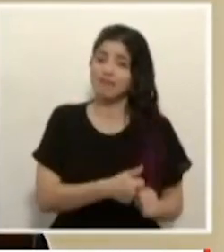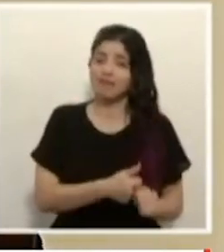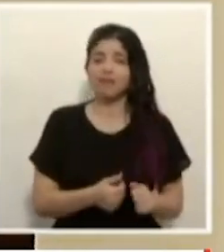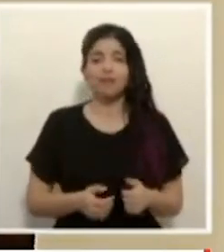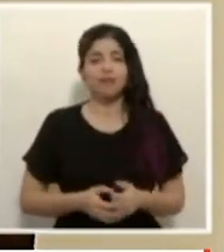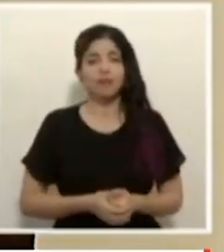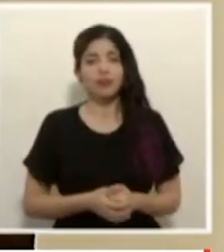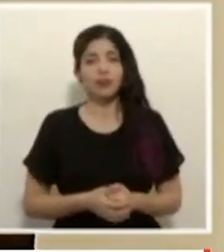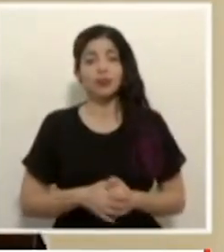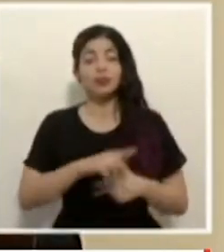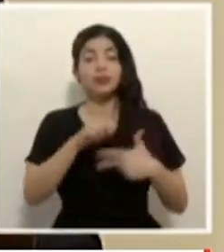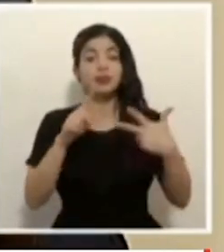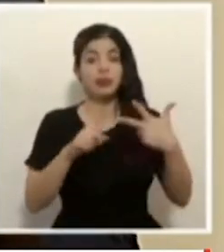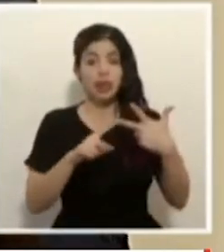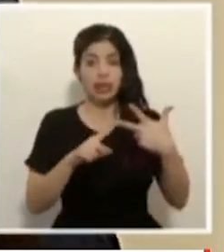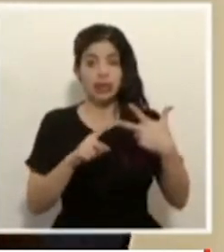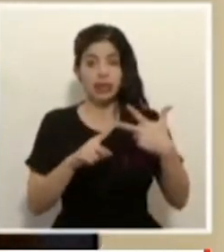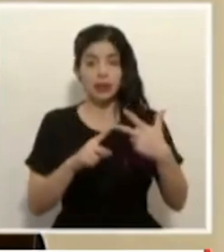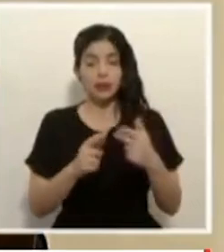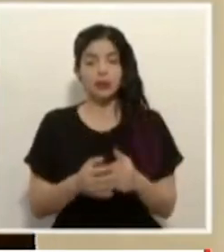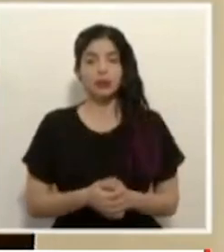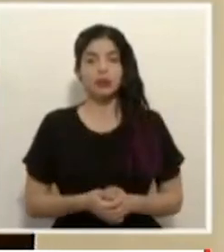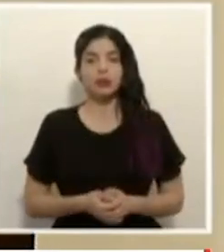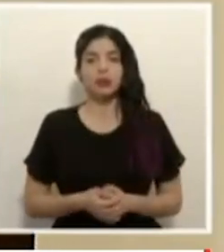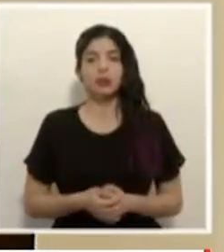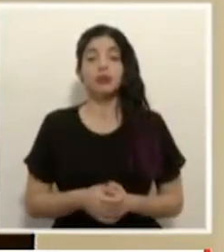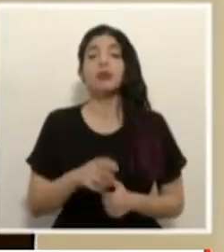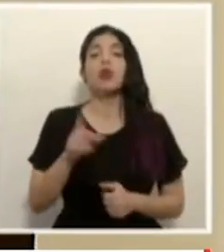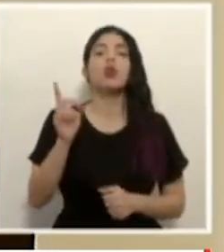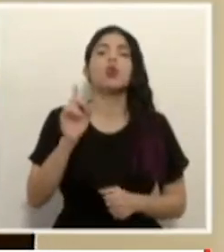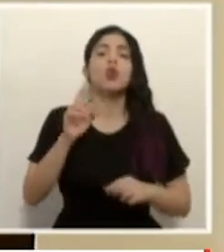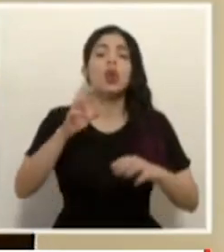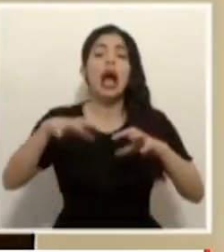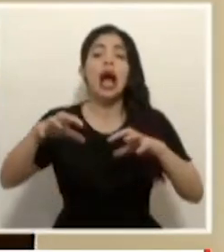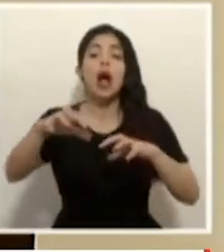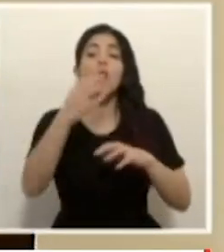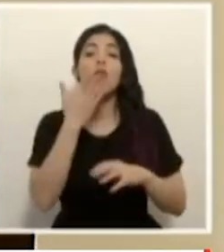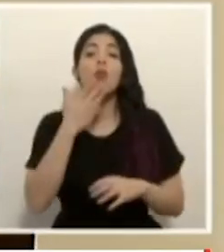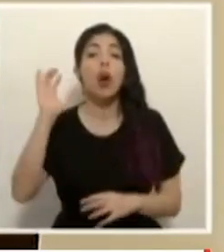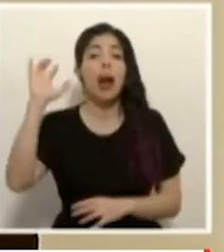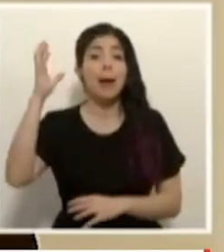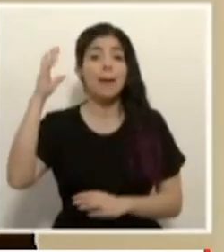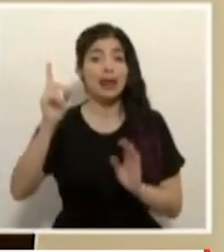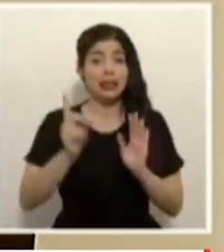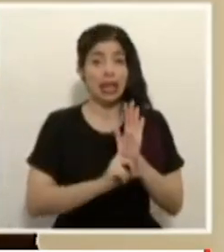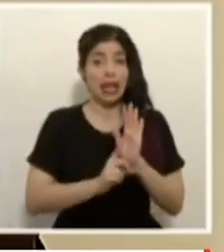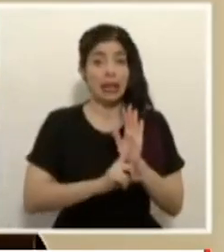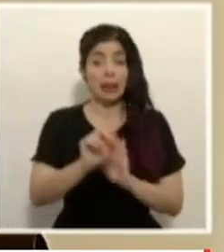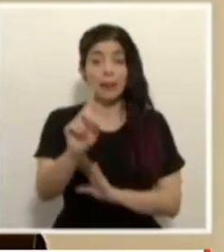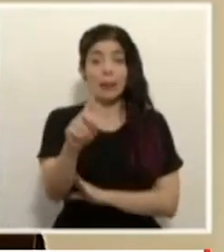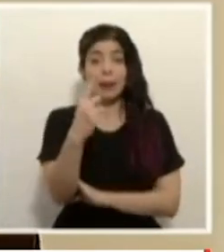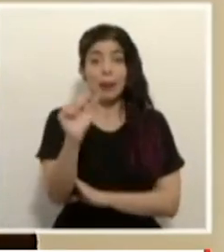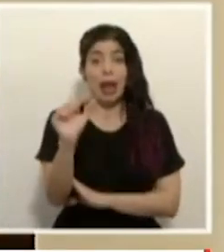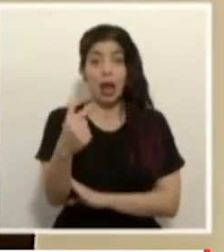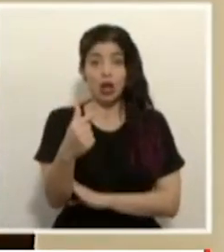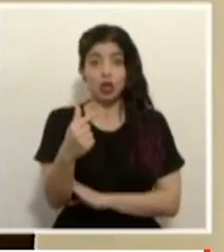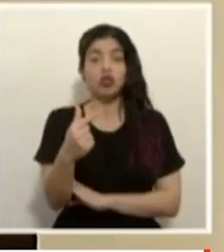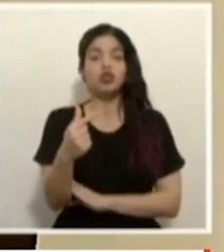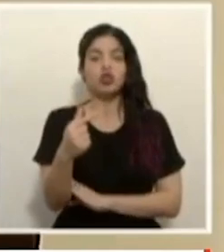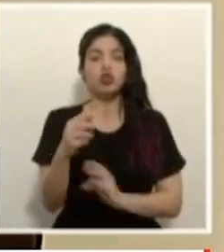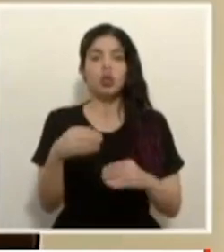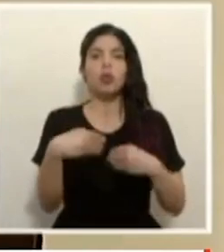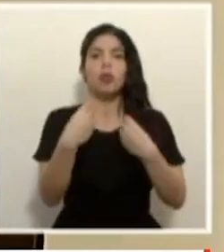En tercera instancia, para aquellos cantones en alerta amarilla, a partir del primero de agosto, se